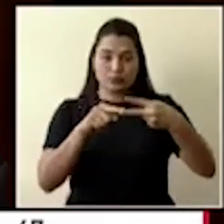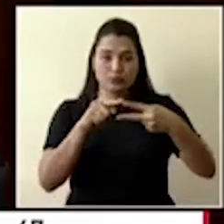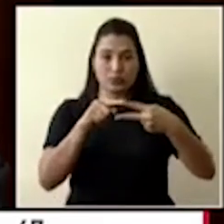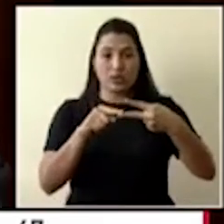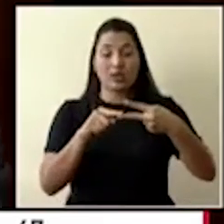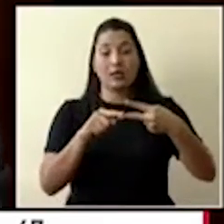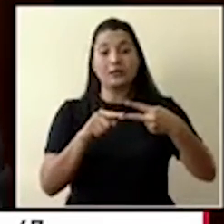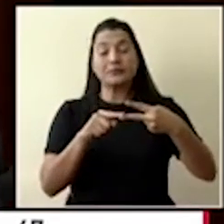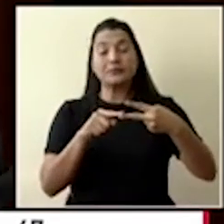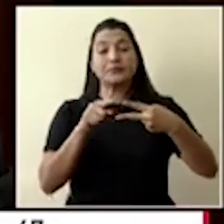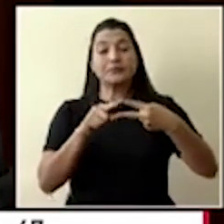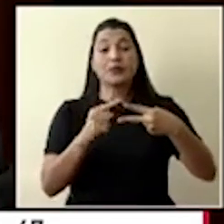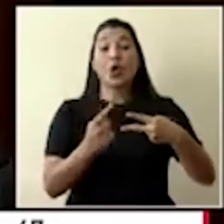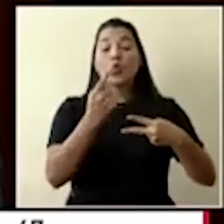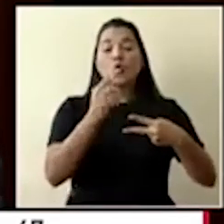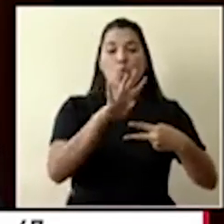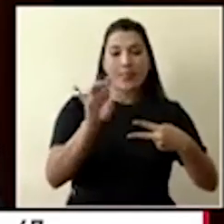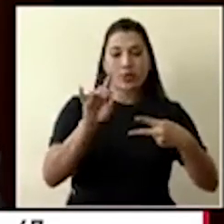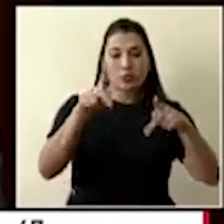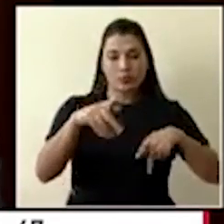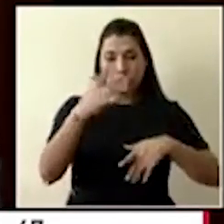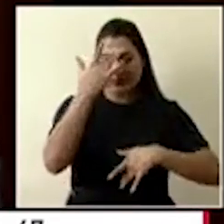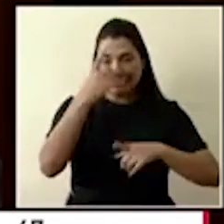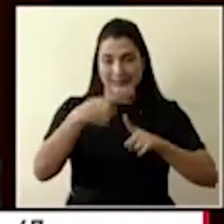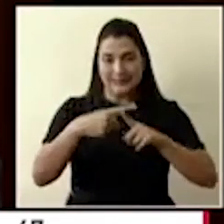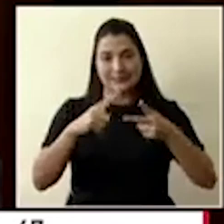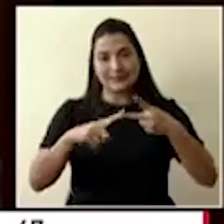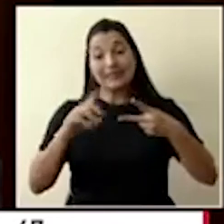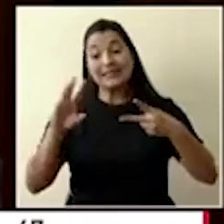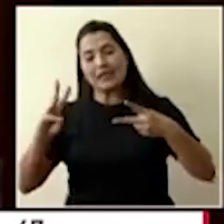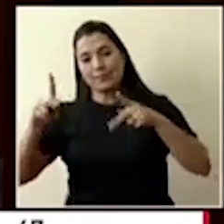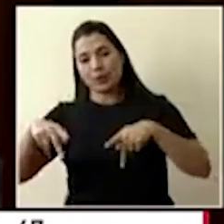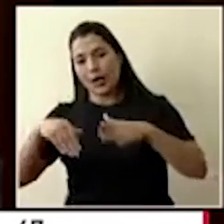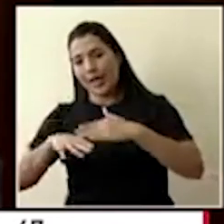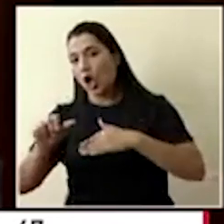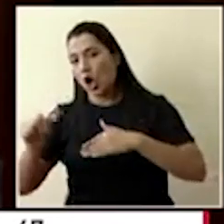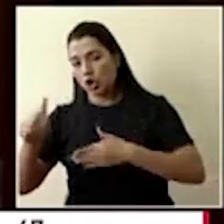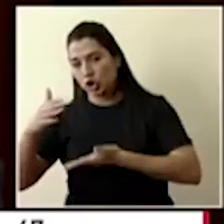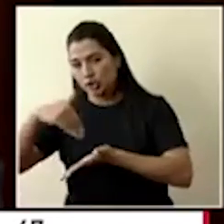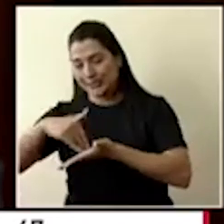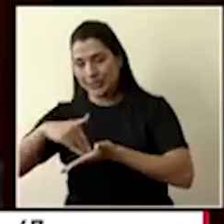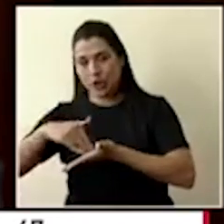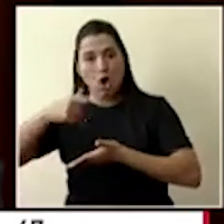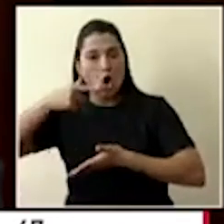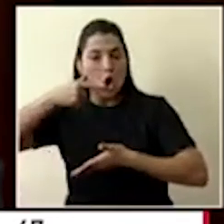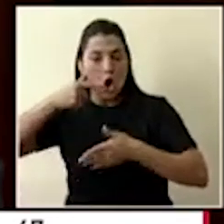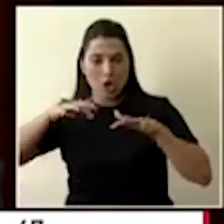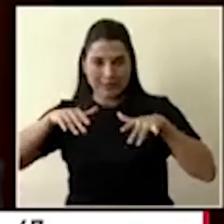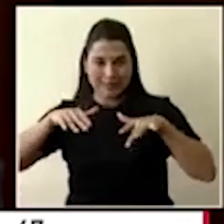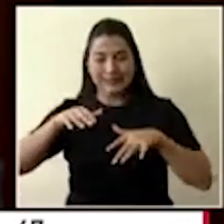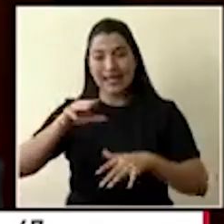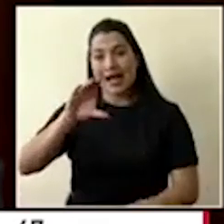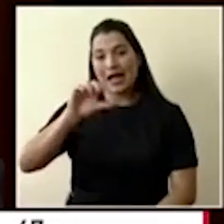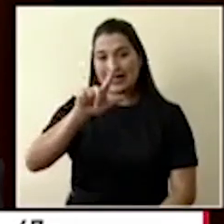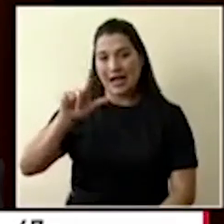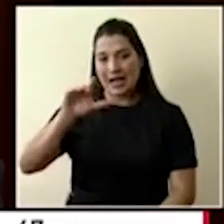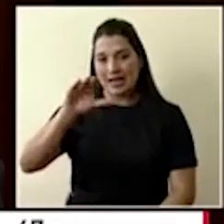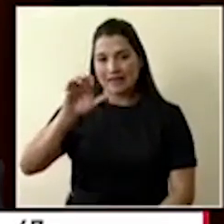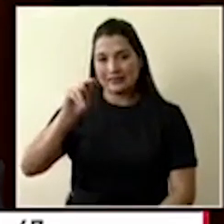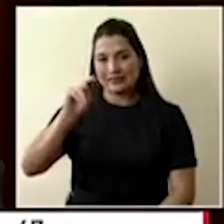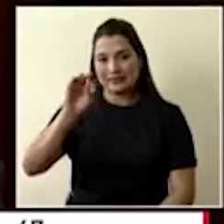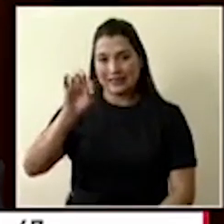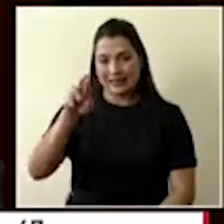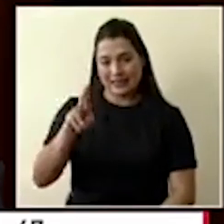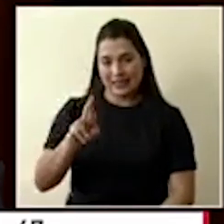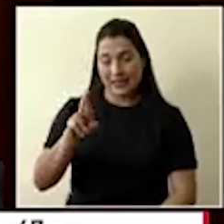tenemos en call center, tenemos 48 casos en uno y seis casos en el otro. Uno de ellos sí tenía una orden sanitaria previa, justamente